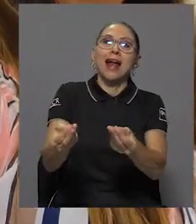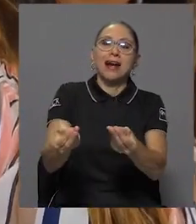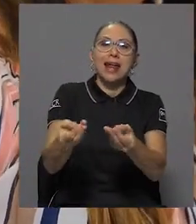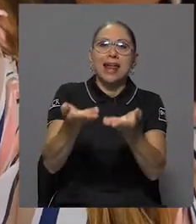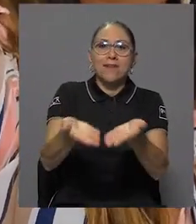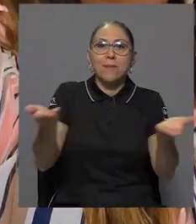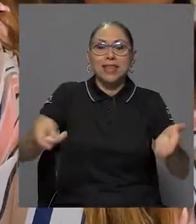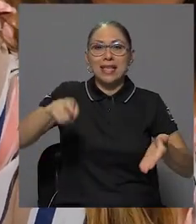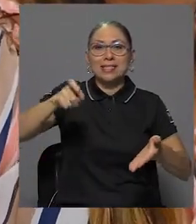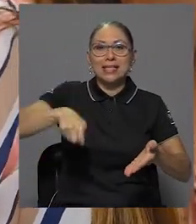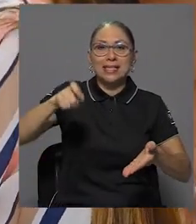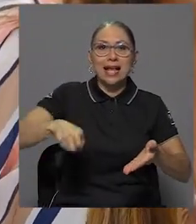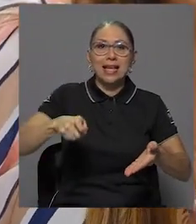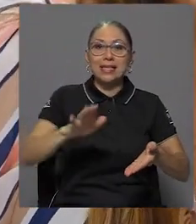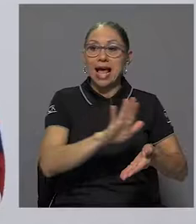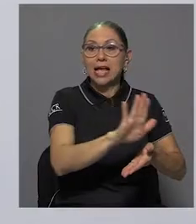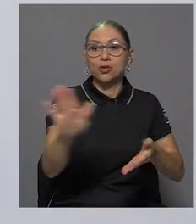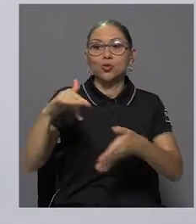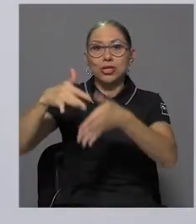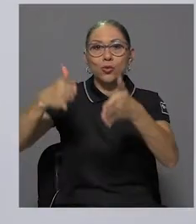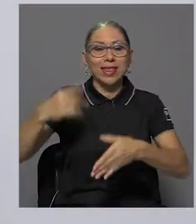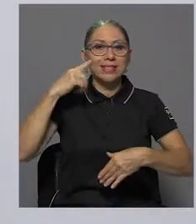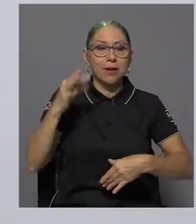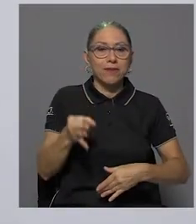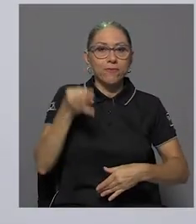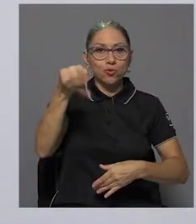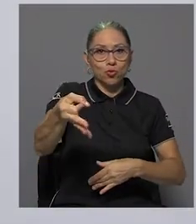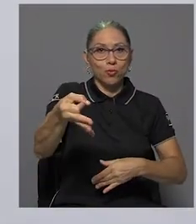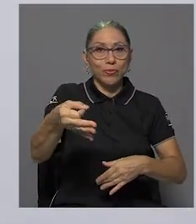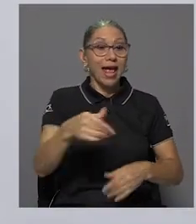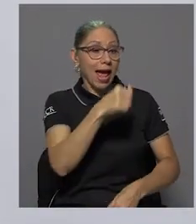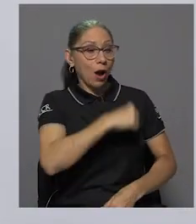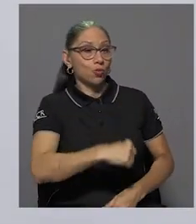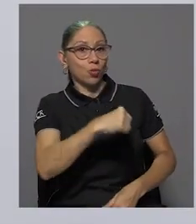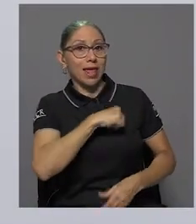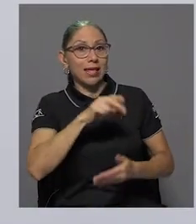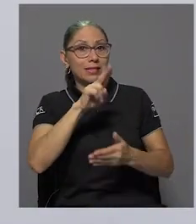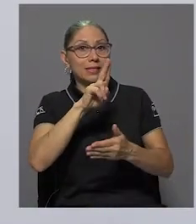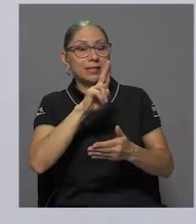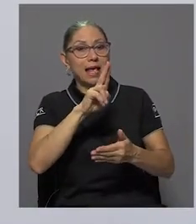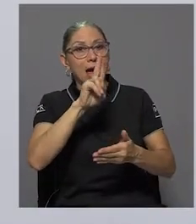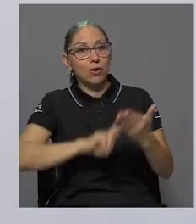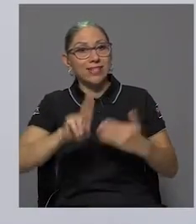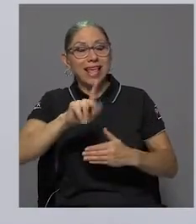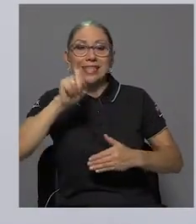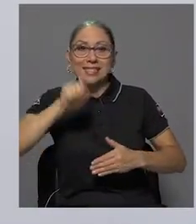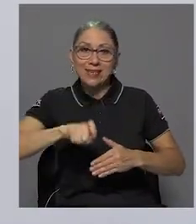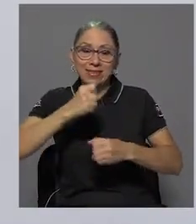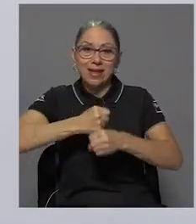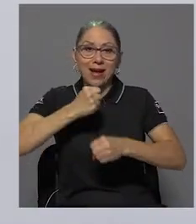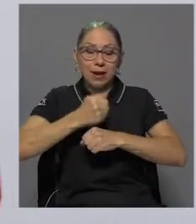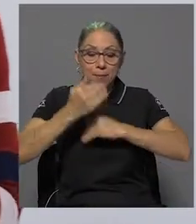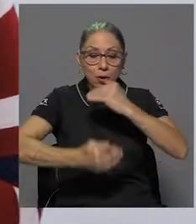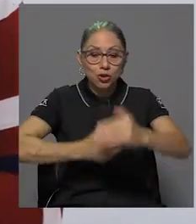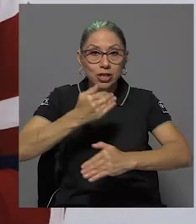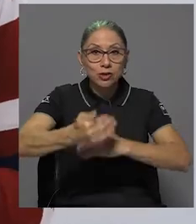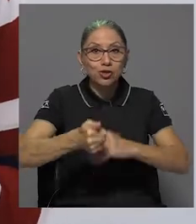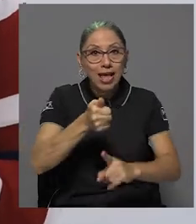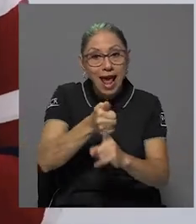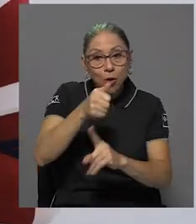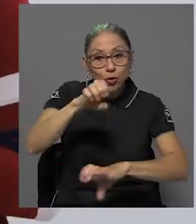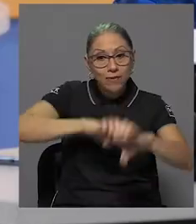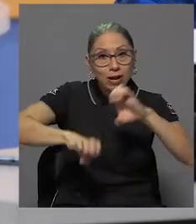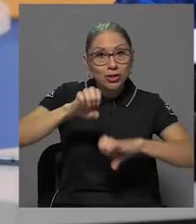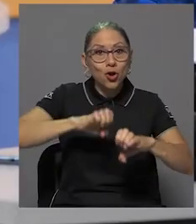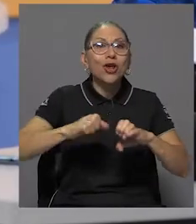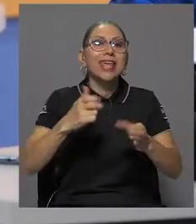herramientas necesarias para el futuro, así como para las autoridades el trabajar en procesos de autoevaluación y acreditación.